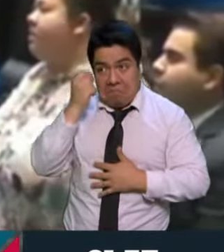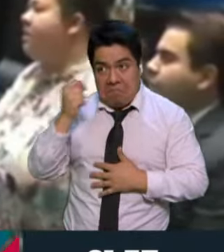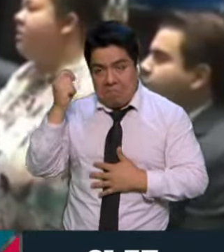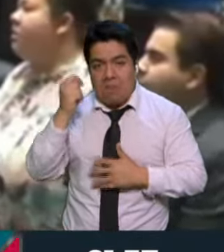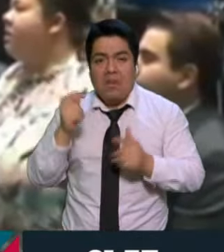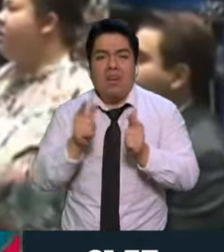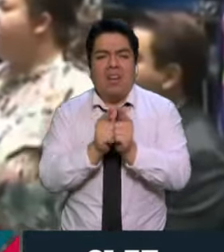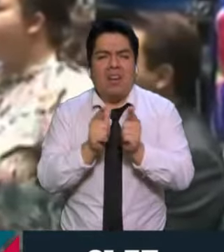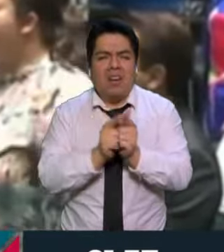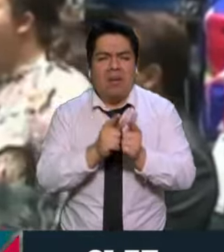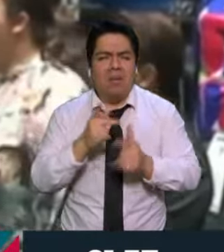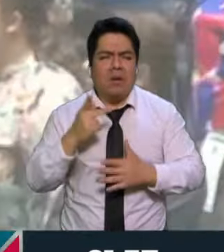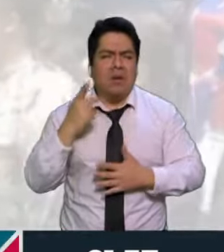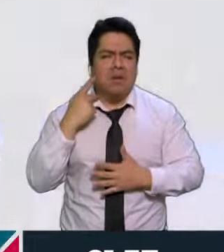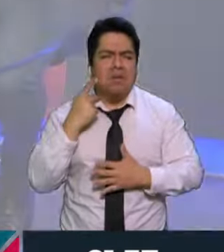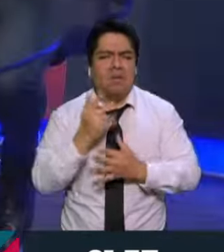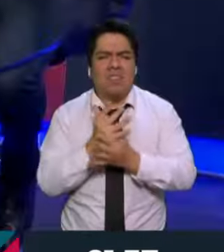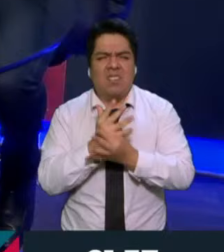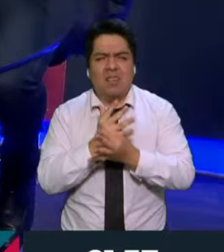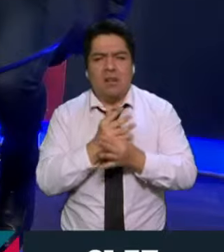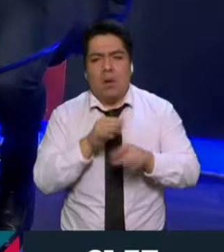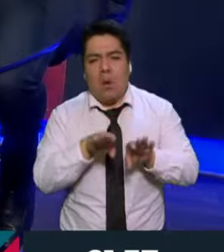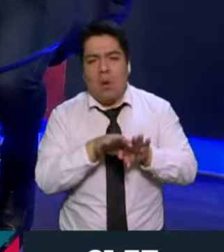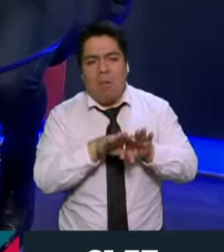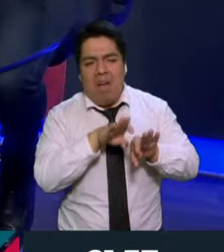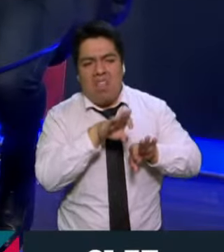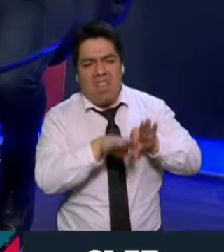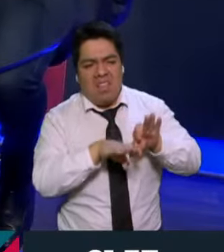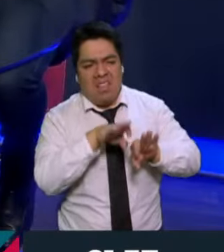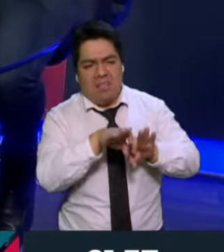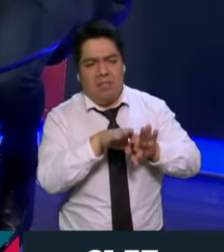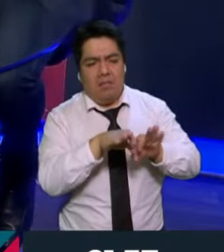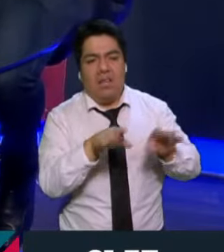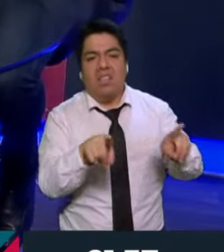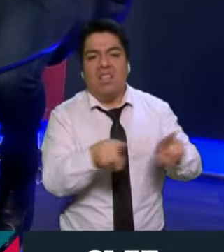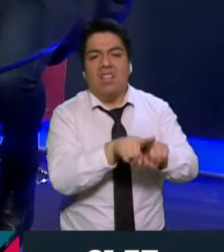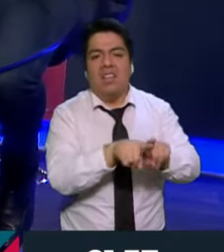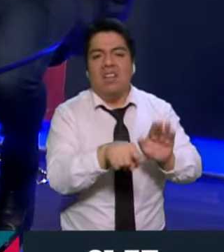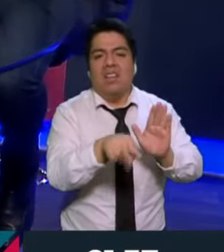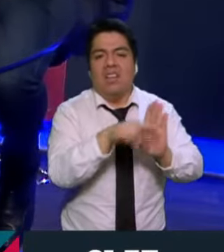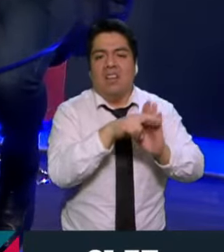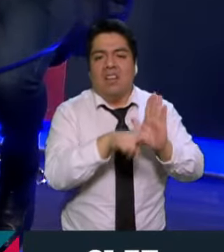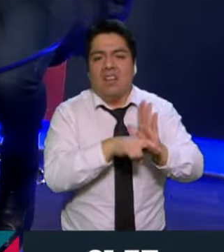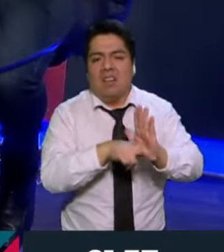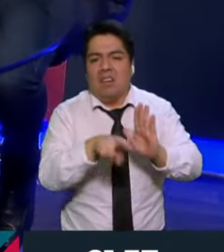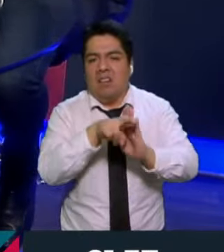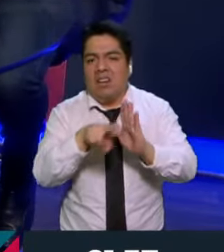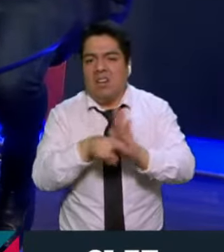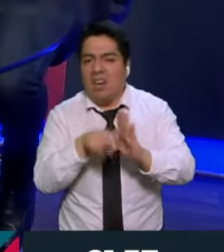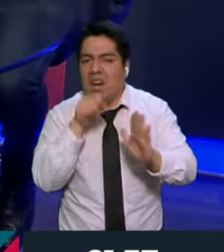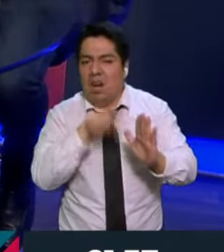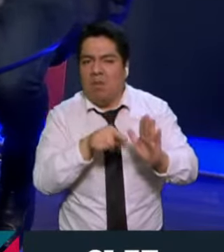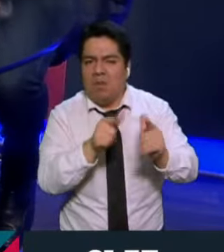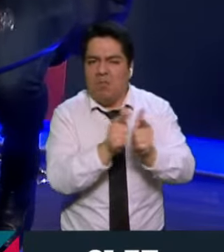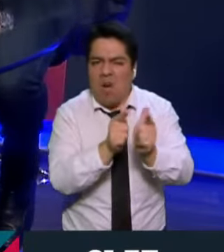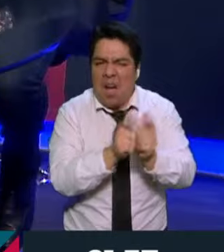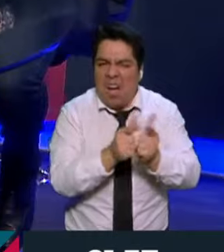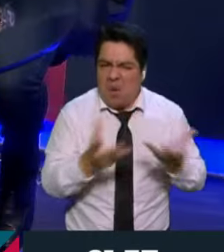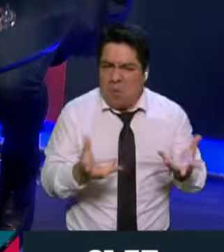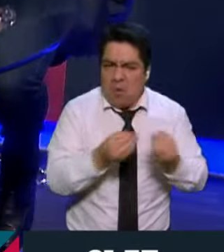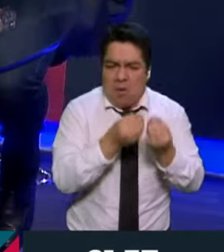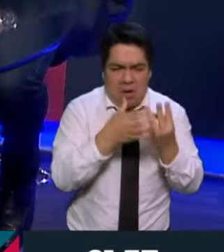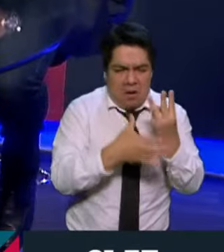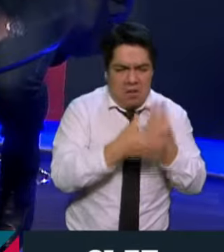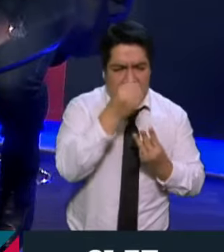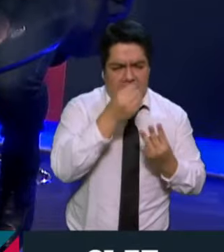políticos tendrían que ser tratados con reglas idénticas a las coaliciones. Y nosotros, bueno, pues no